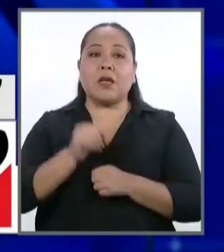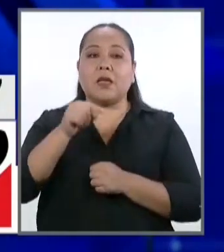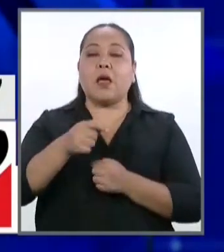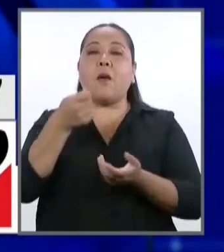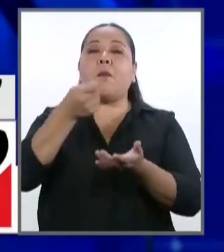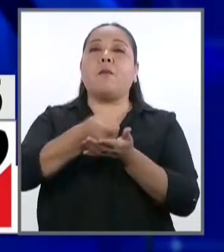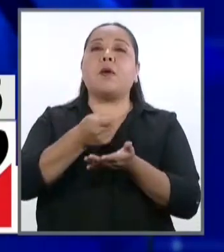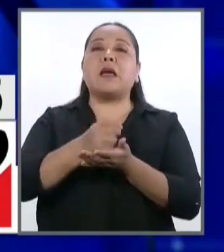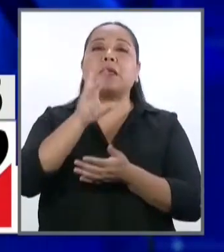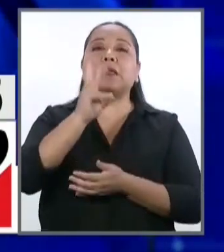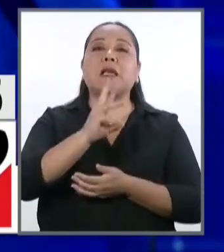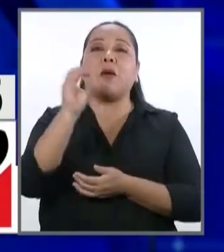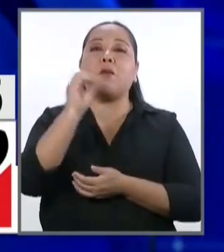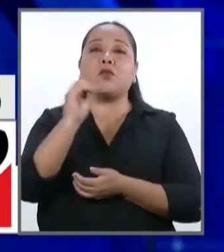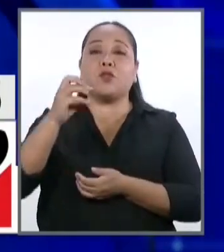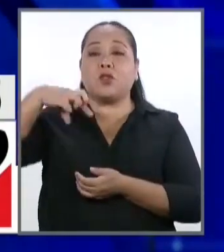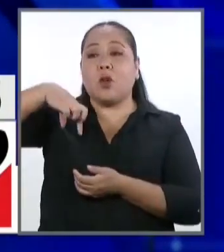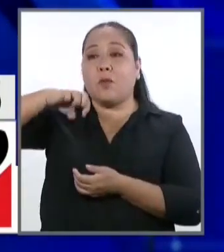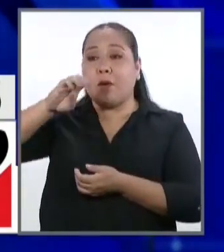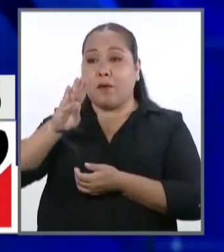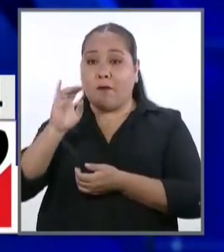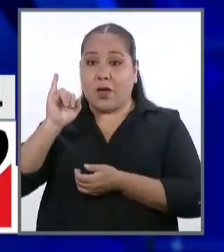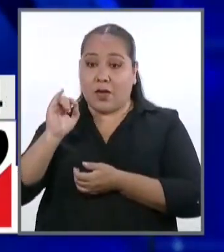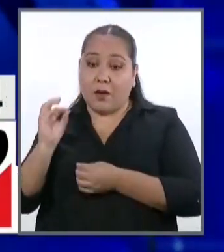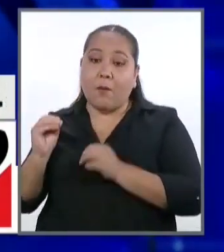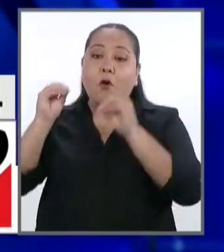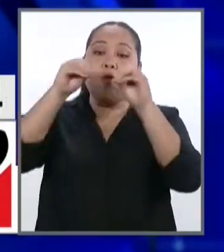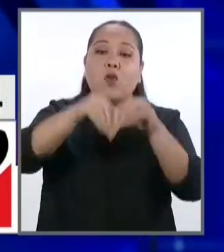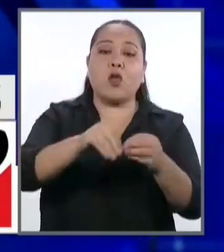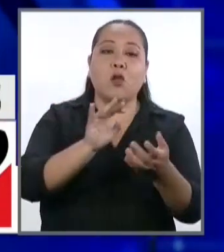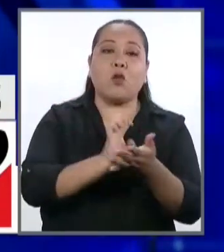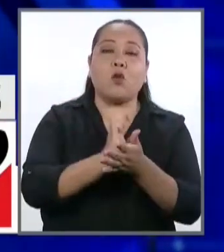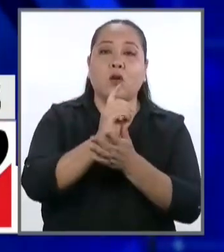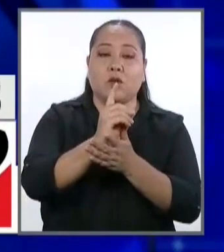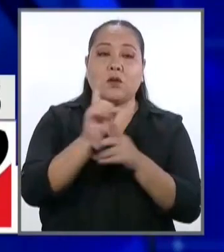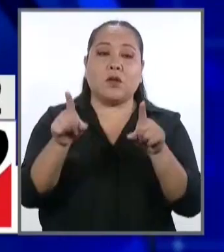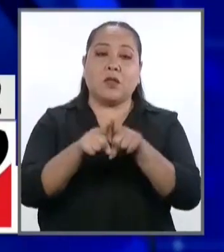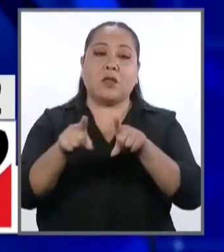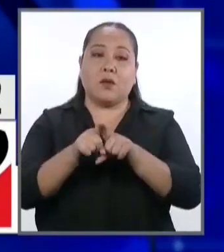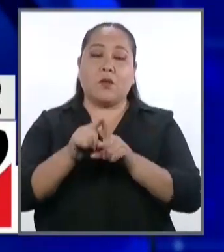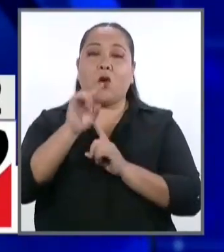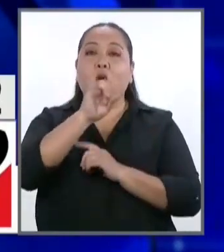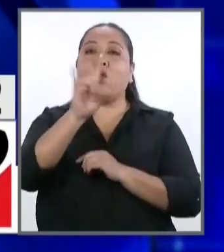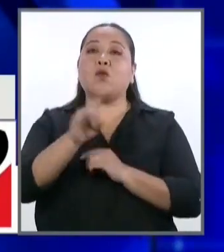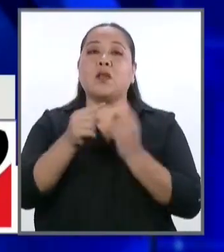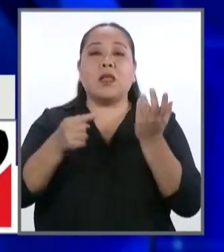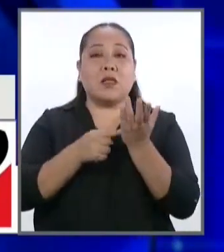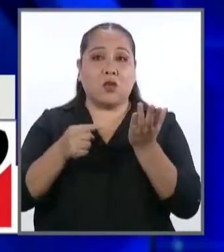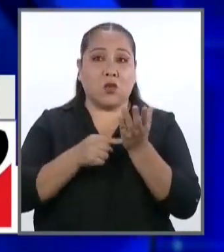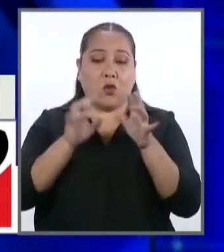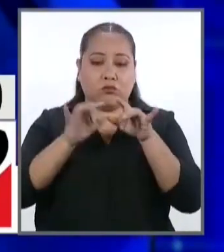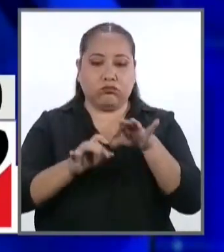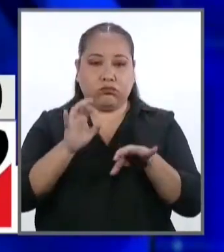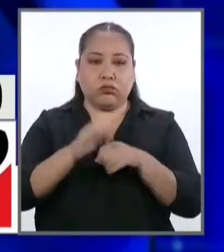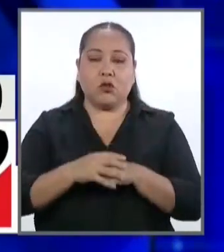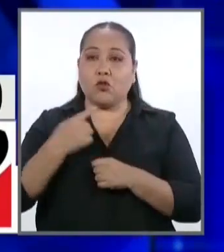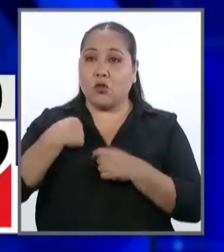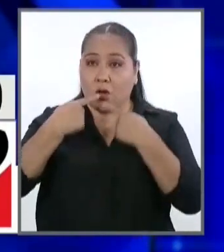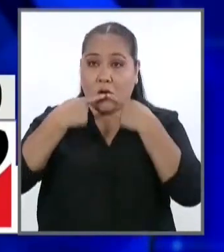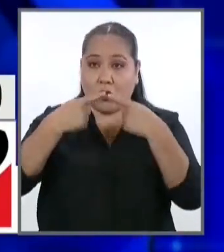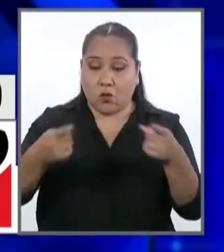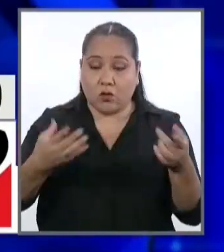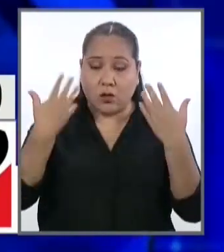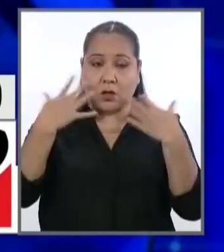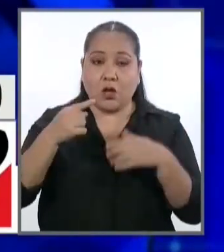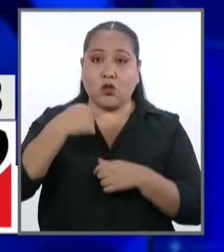el 6 por ciento del producto bruto interno, por lo menos, y luego también utilizar la tecnología digital. Yo ya he anunciado,